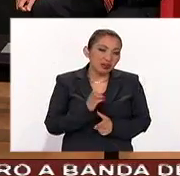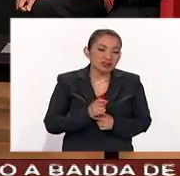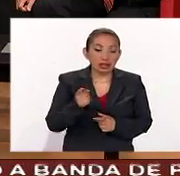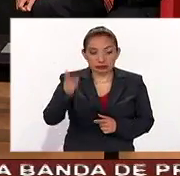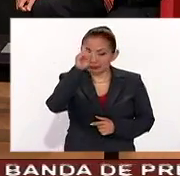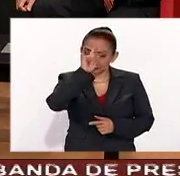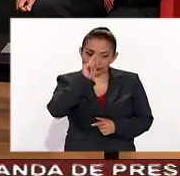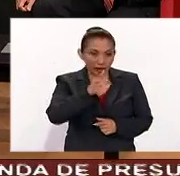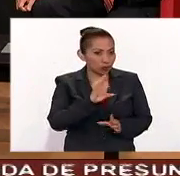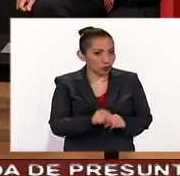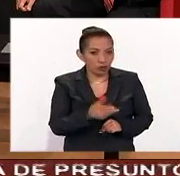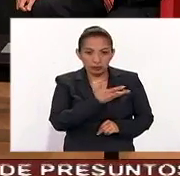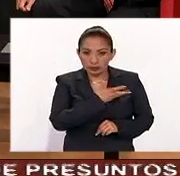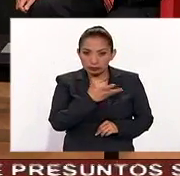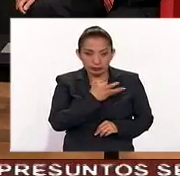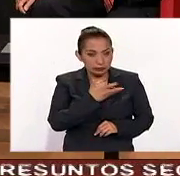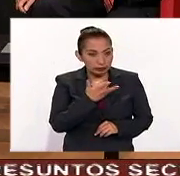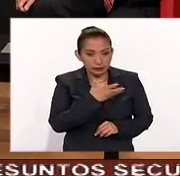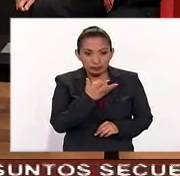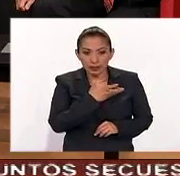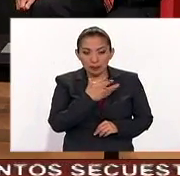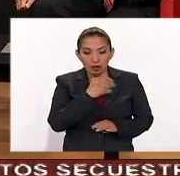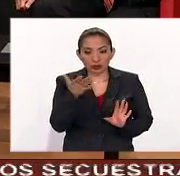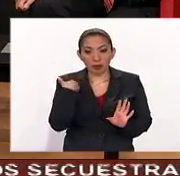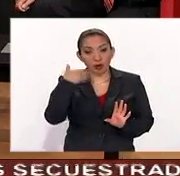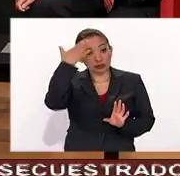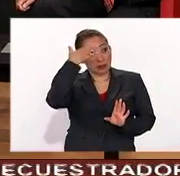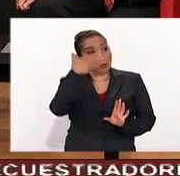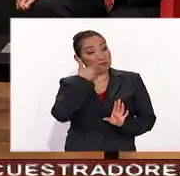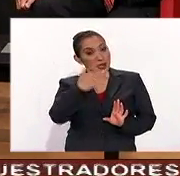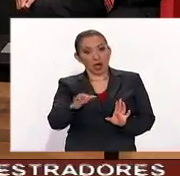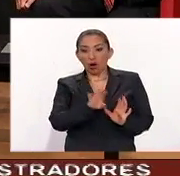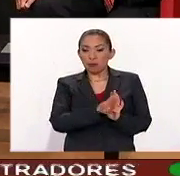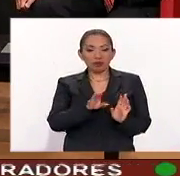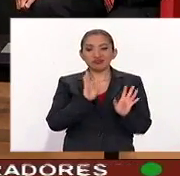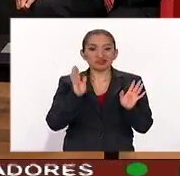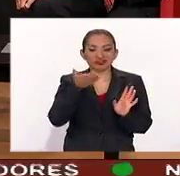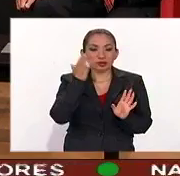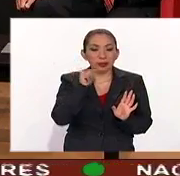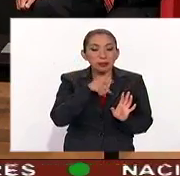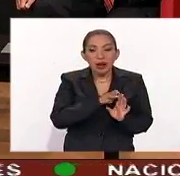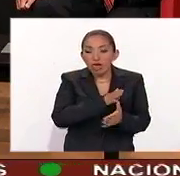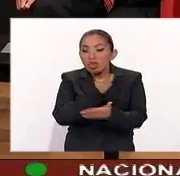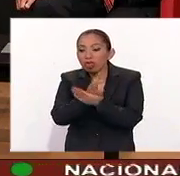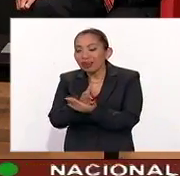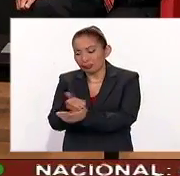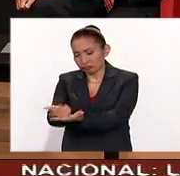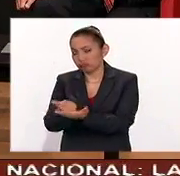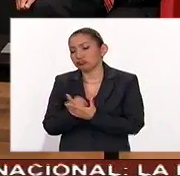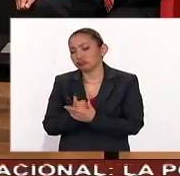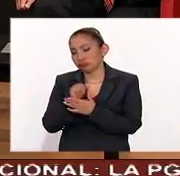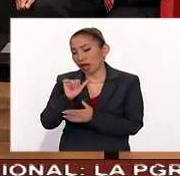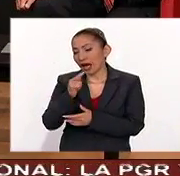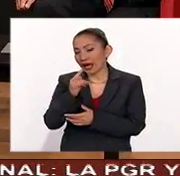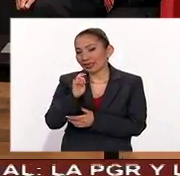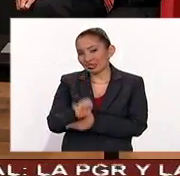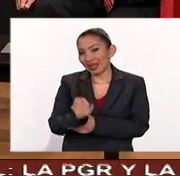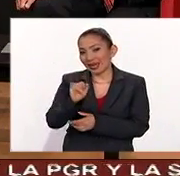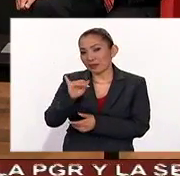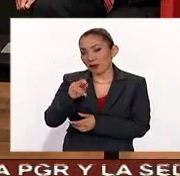aconsejable aunque no tenemos esa cultura todavía en México de acudir a un agente inmobiliario